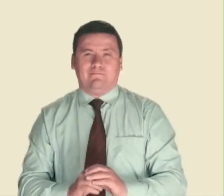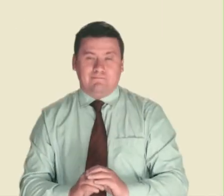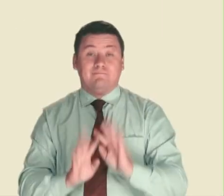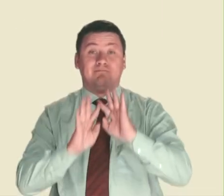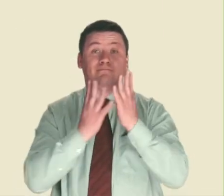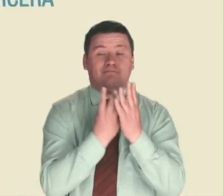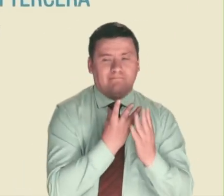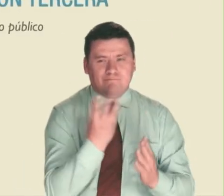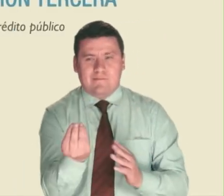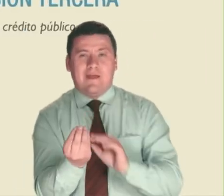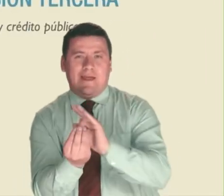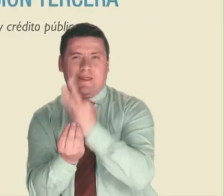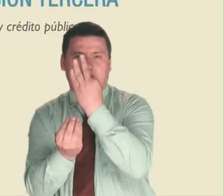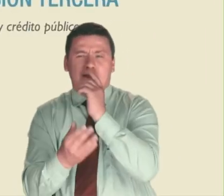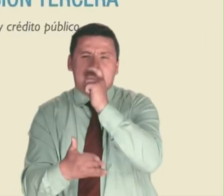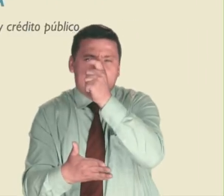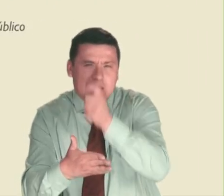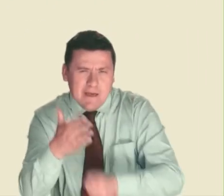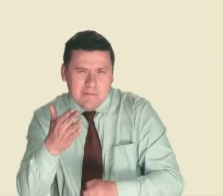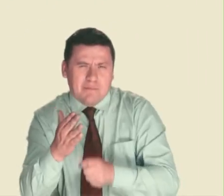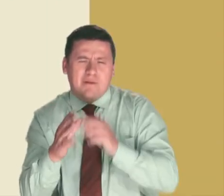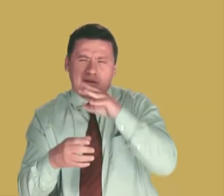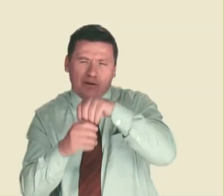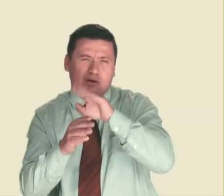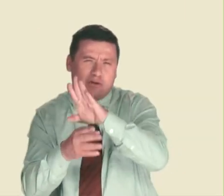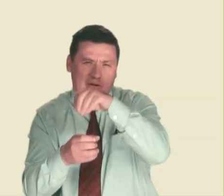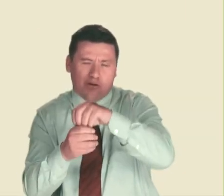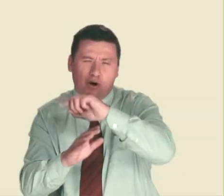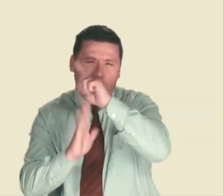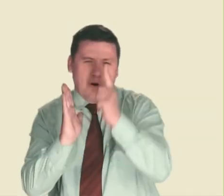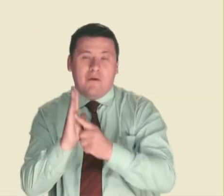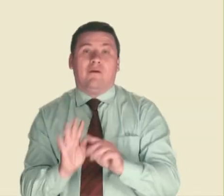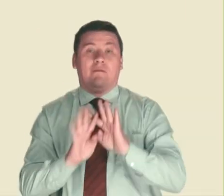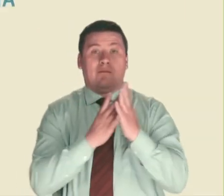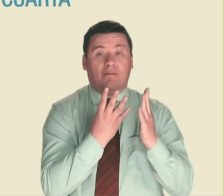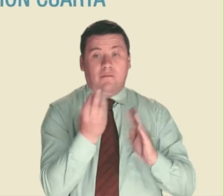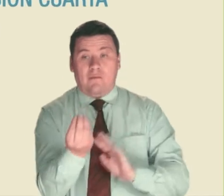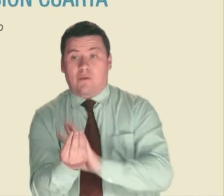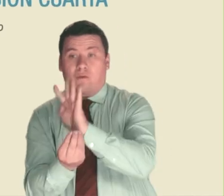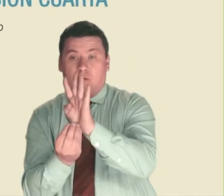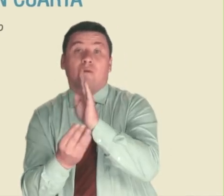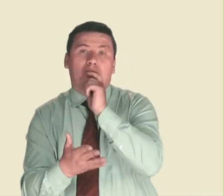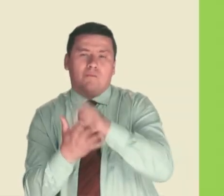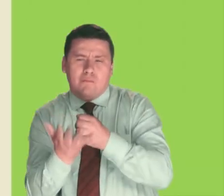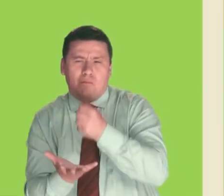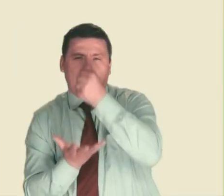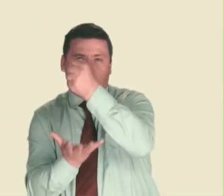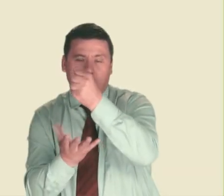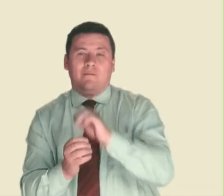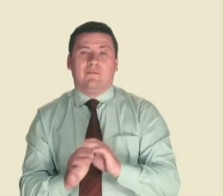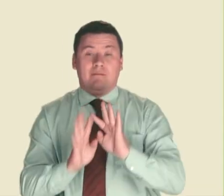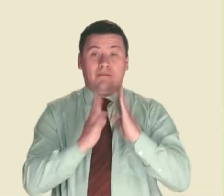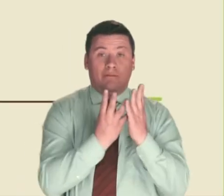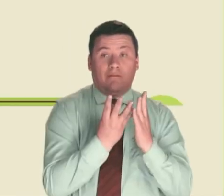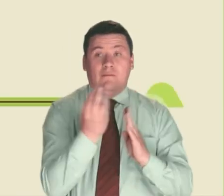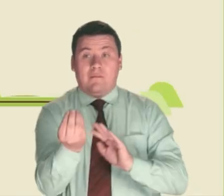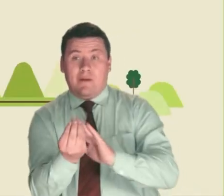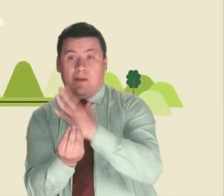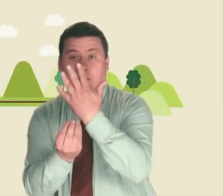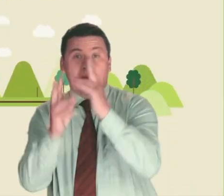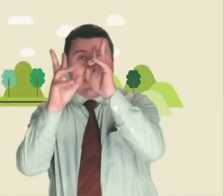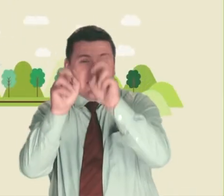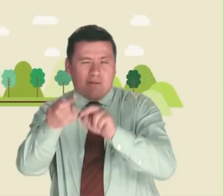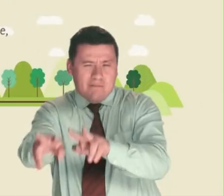La Comisión Tercera, Impuestos y Crédito Público. La Comisión Cuarta, Presupuestos. La Comisión Quinta,